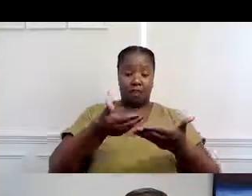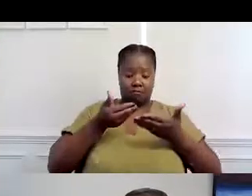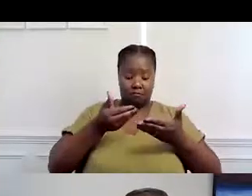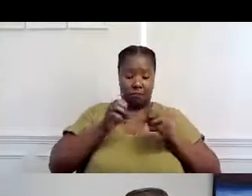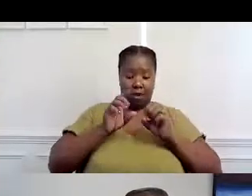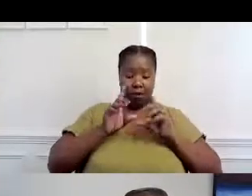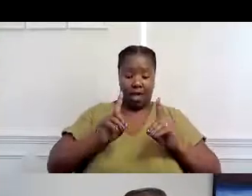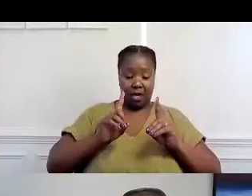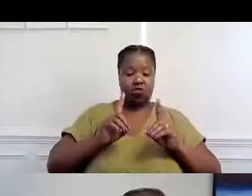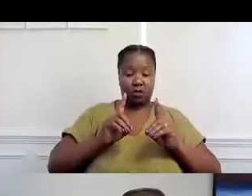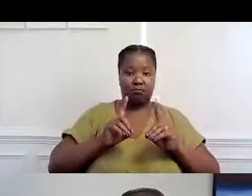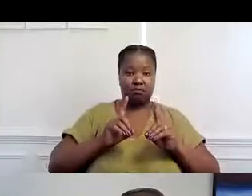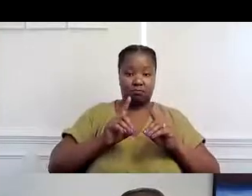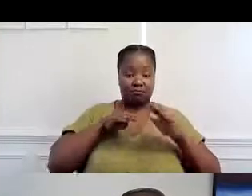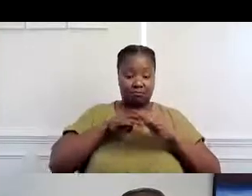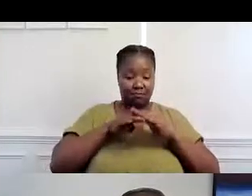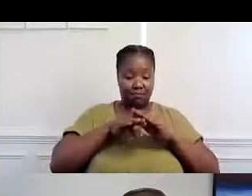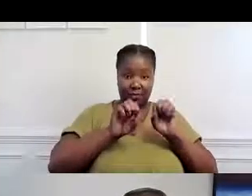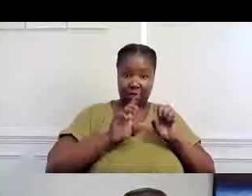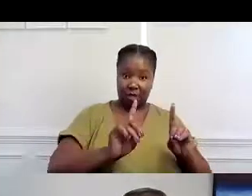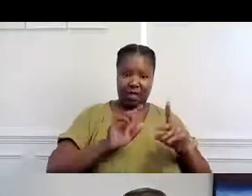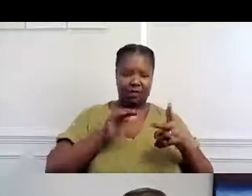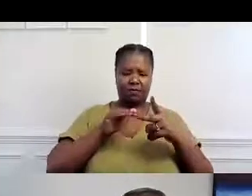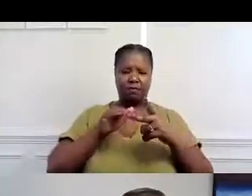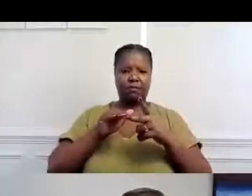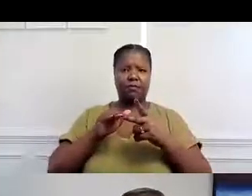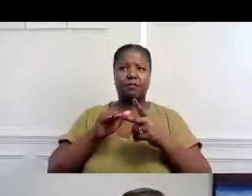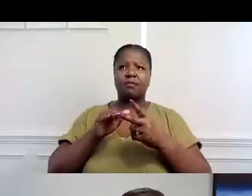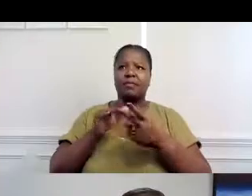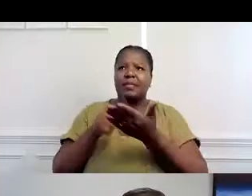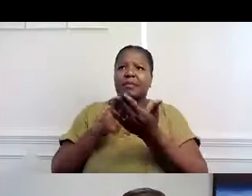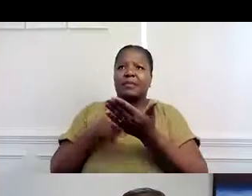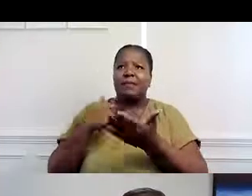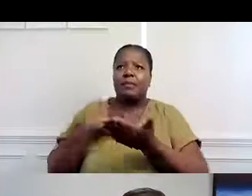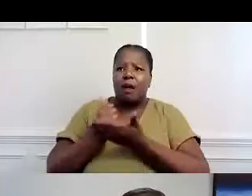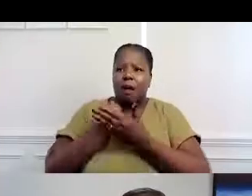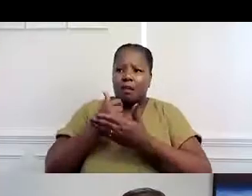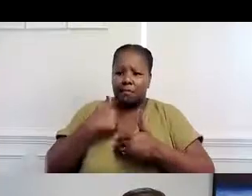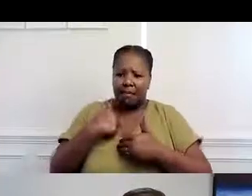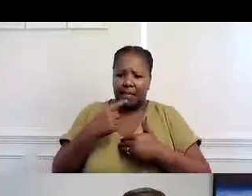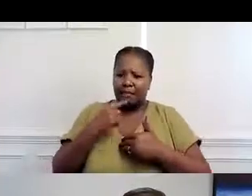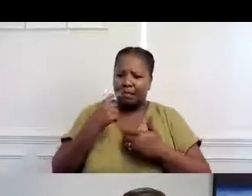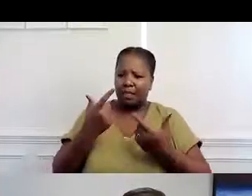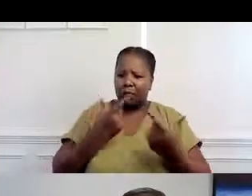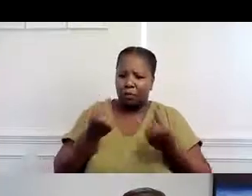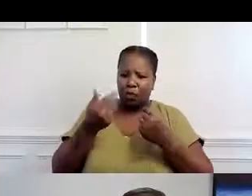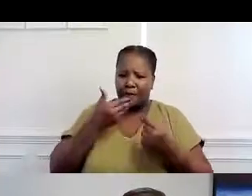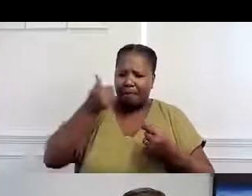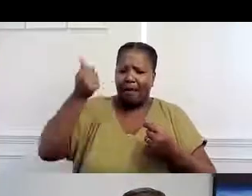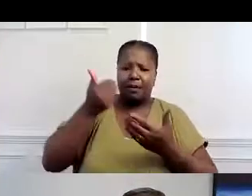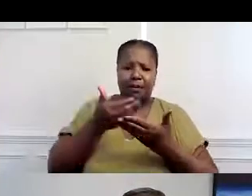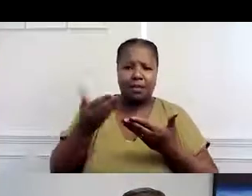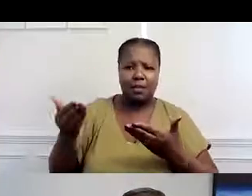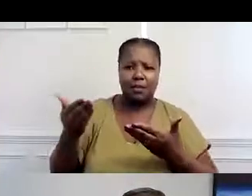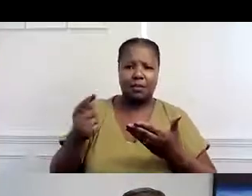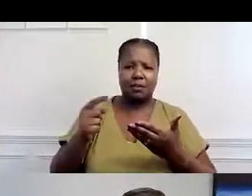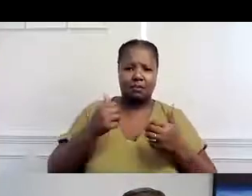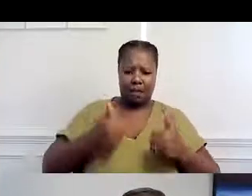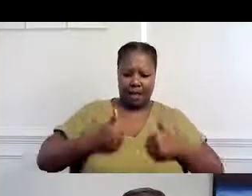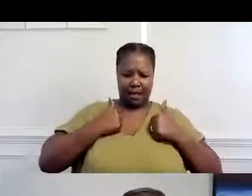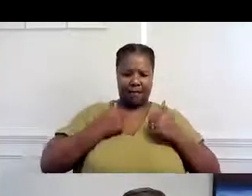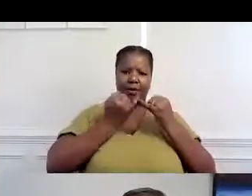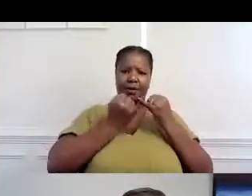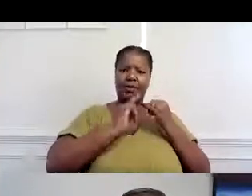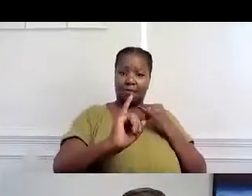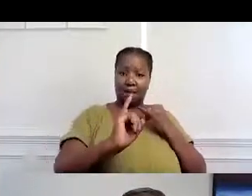me ayude a mí, que me dé un poquito más de una educación, algo nuevo. Y que me ayude a hacer algo bueno con mi